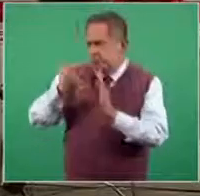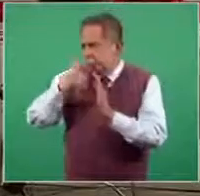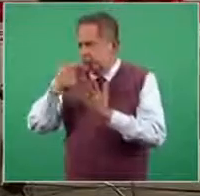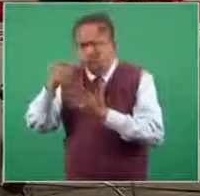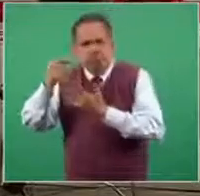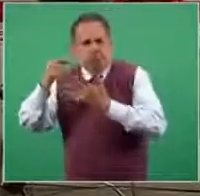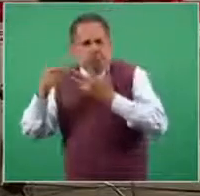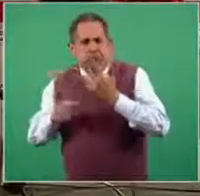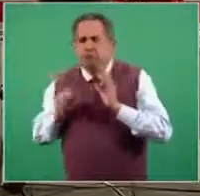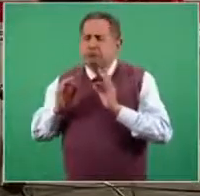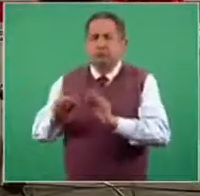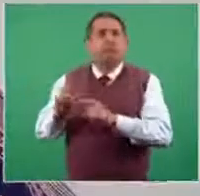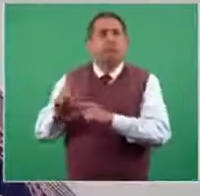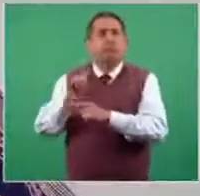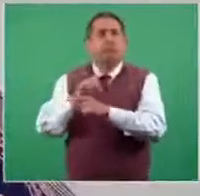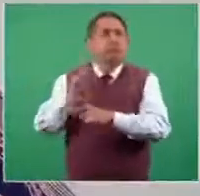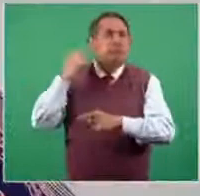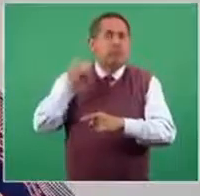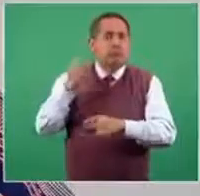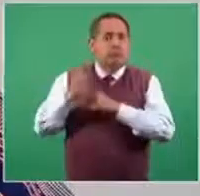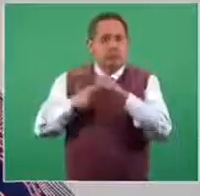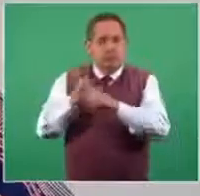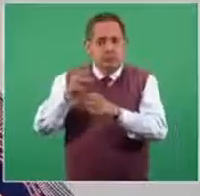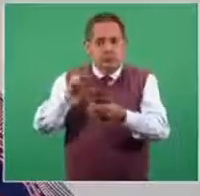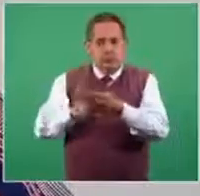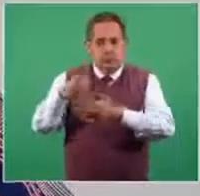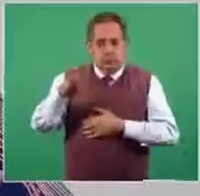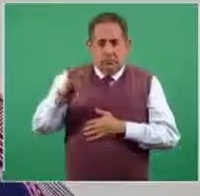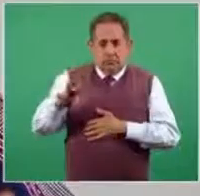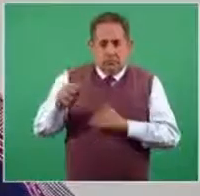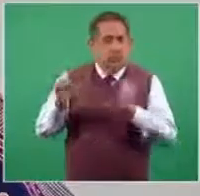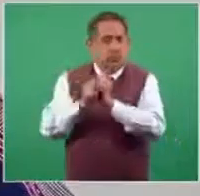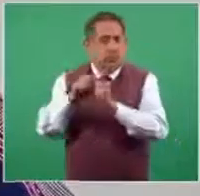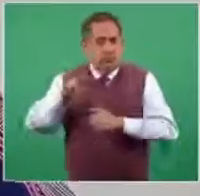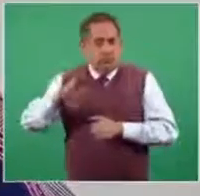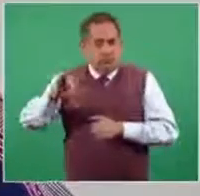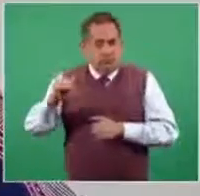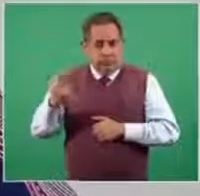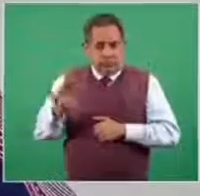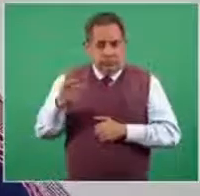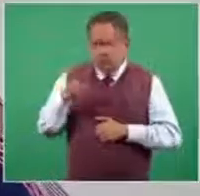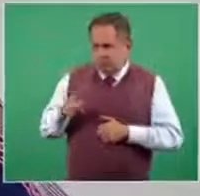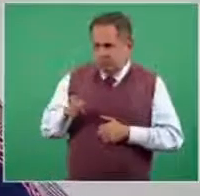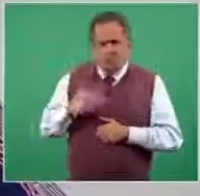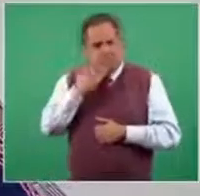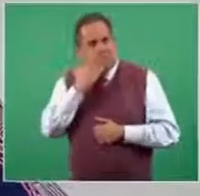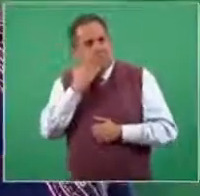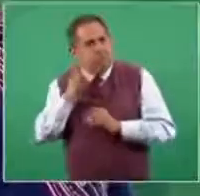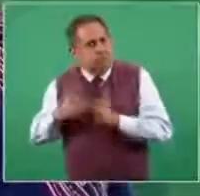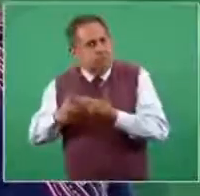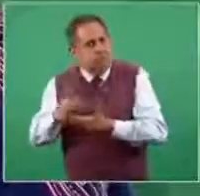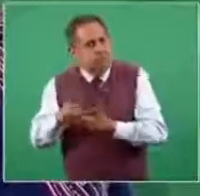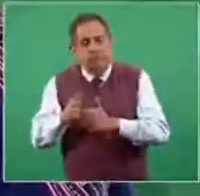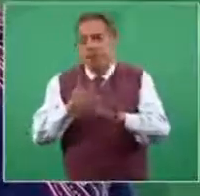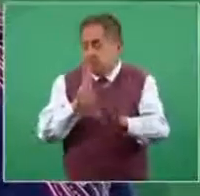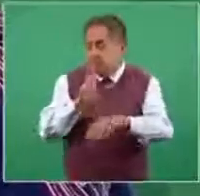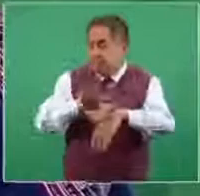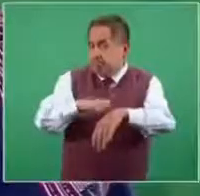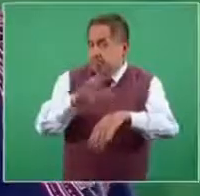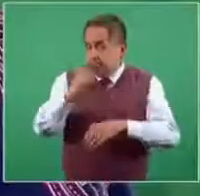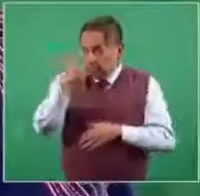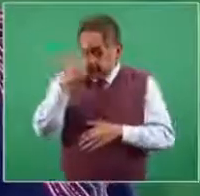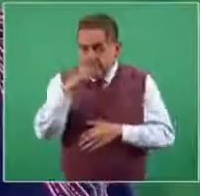desde el 2019 para las personas que viven con VIH en nuestro país. Pero también recordemos que una persona